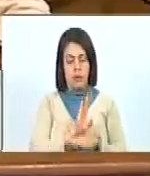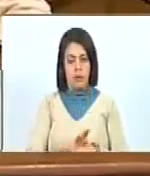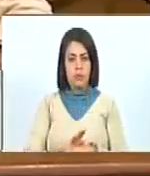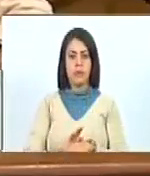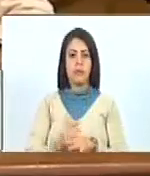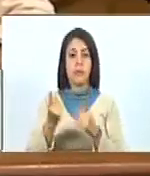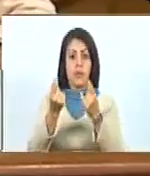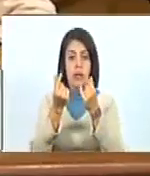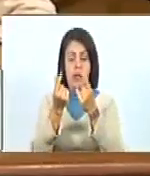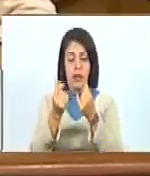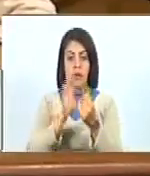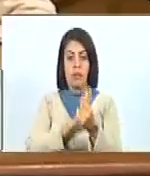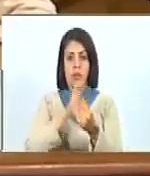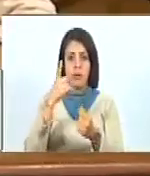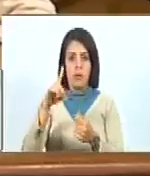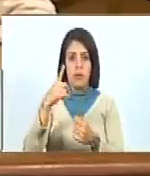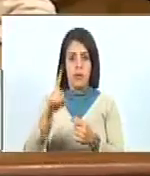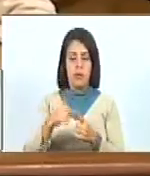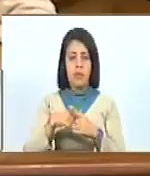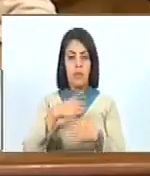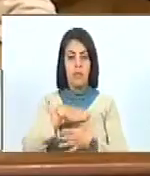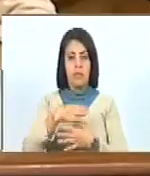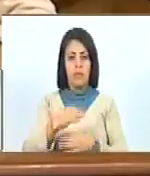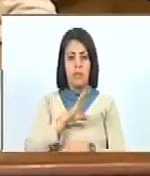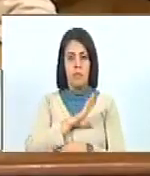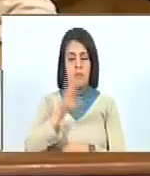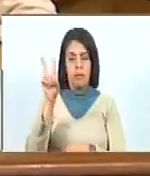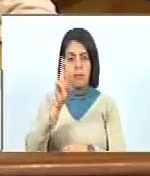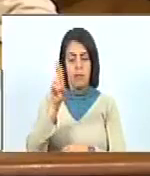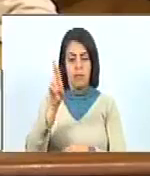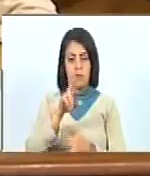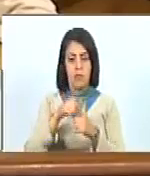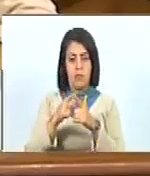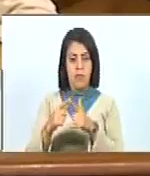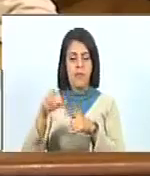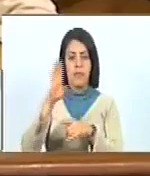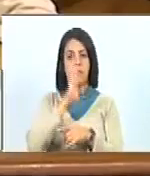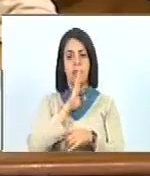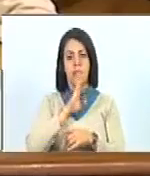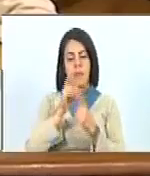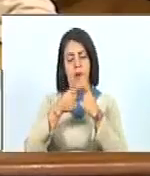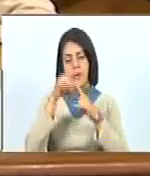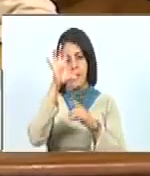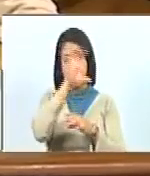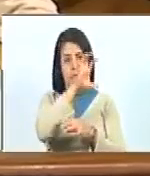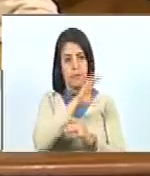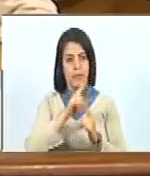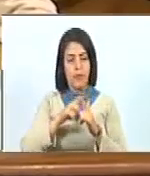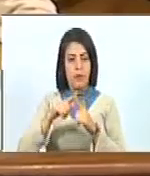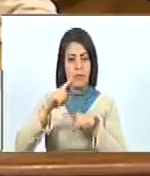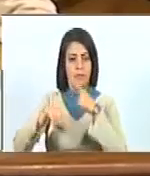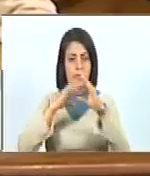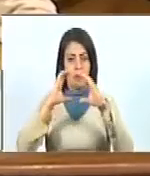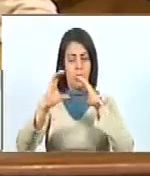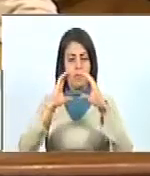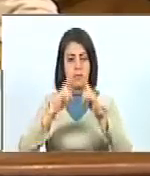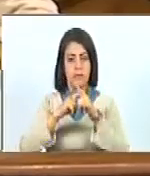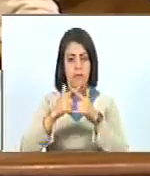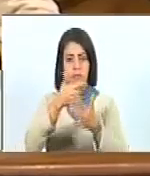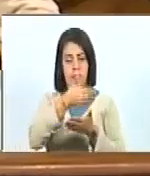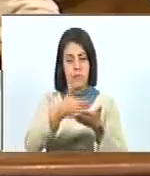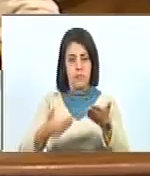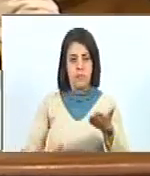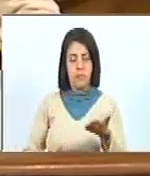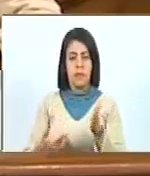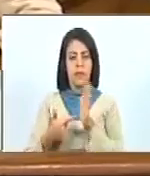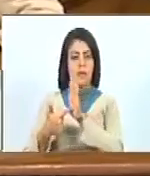los activos, derechos e intereses de la República y sus entidades en el extranjero, mediante la cual remitió